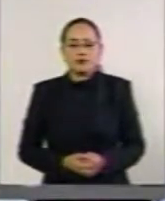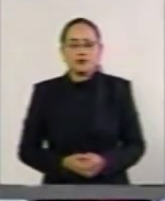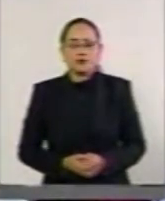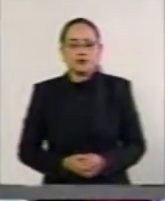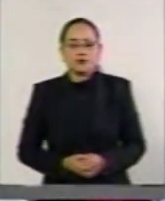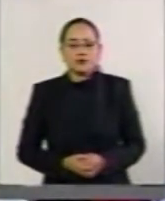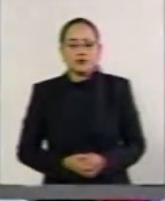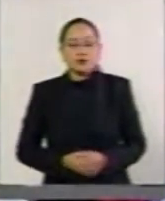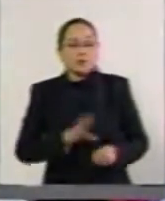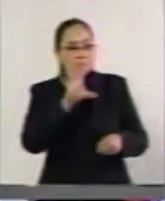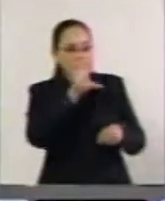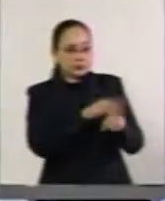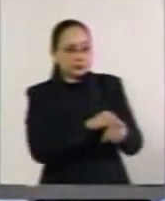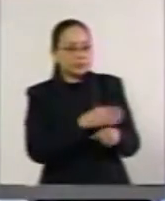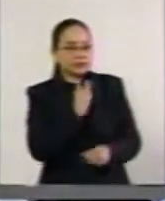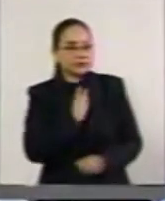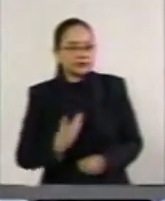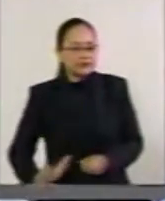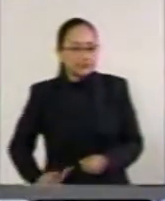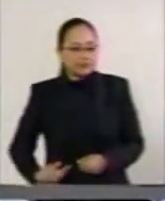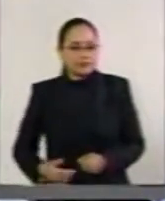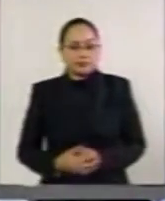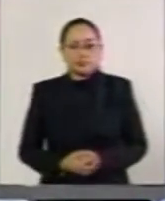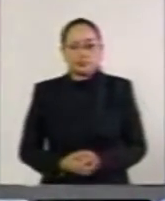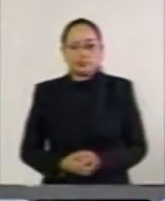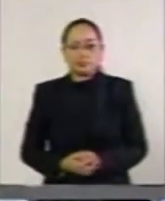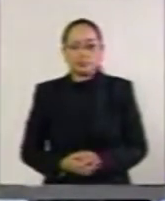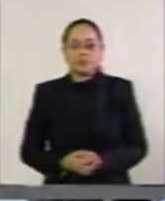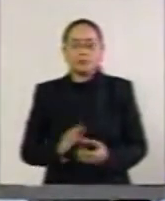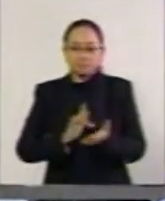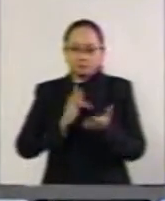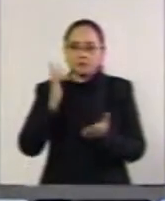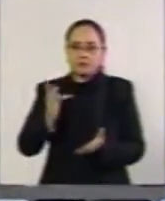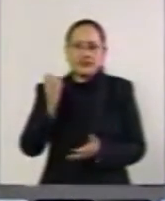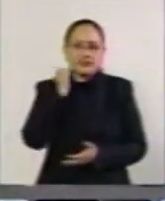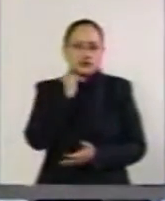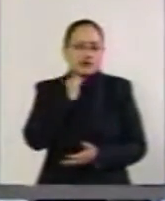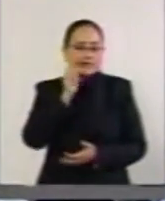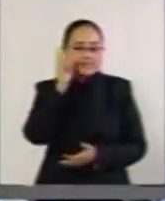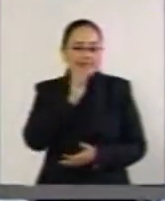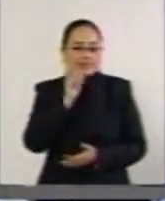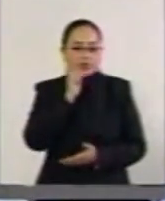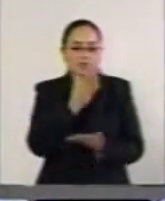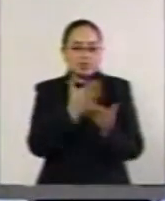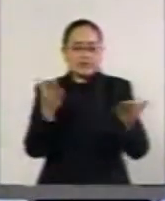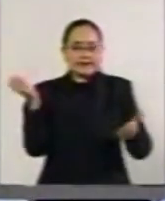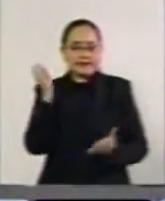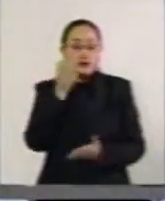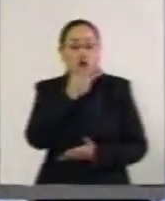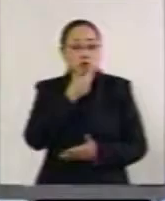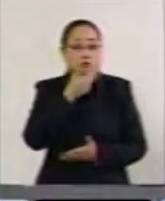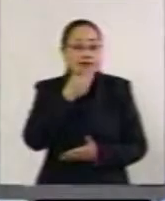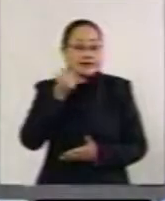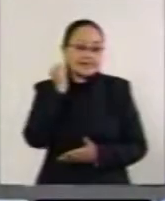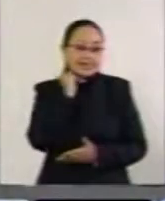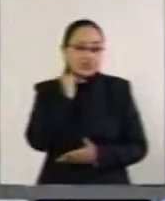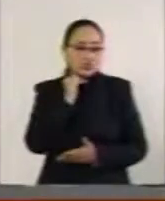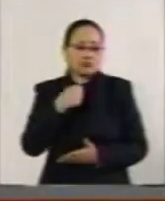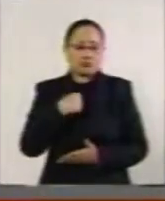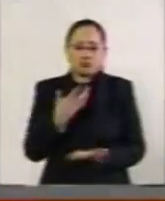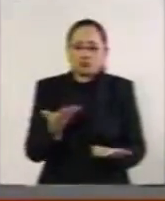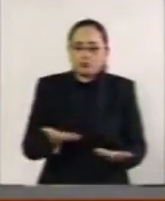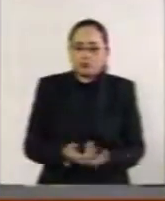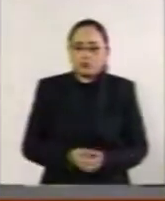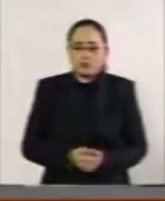Con su venia, señor presidente, muchas gracias, señoras senadoras, señores senadores, celebro que